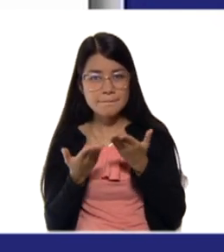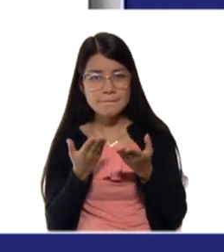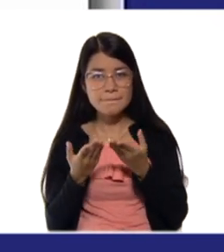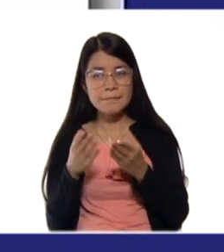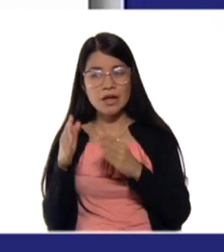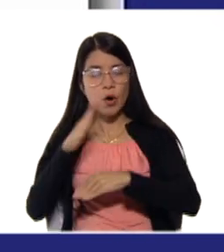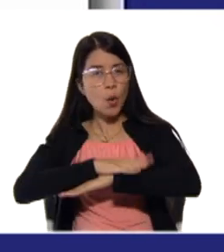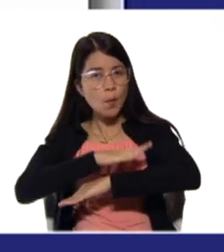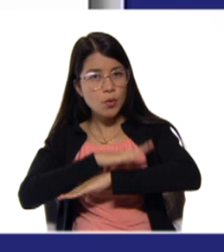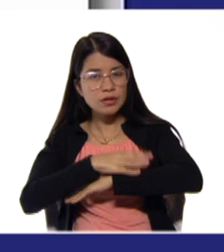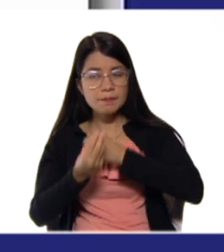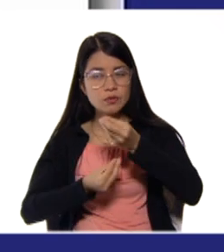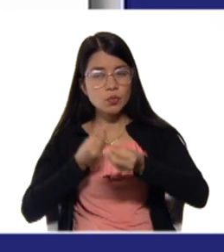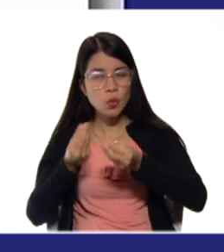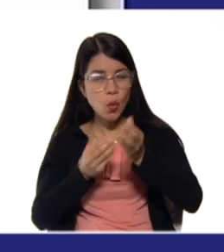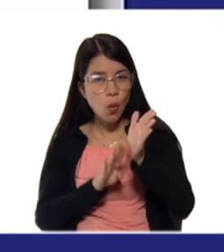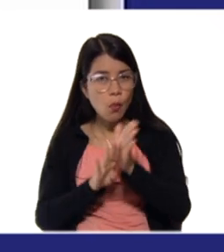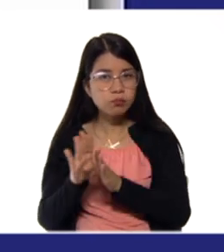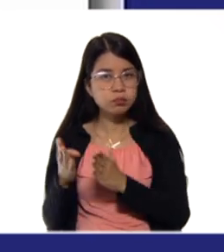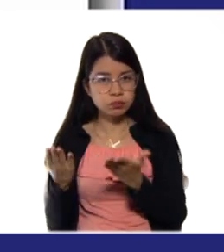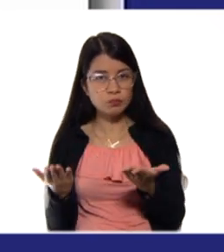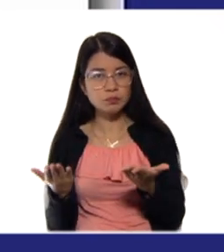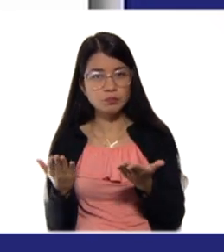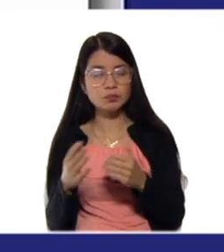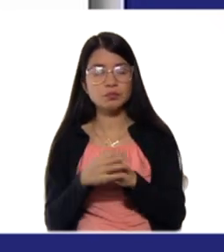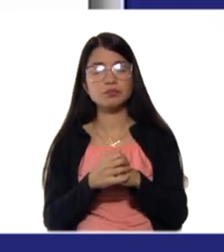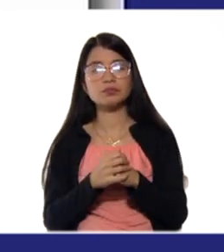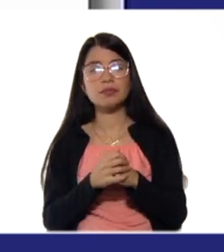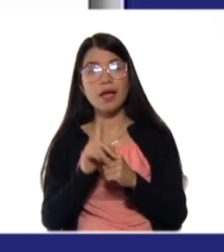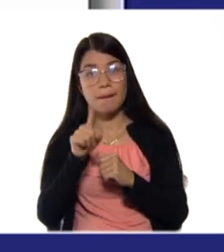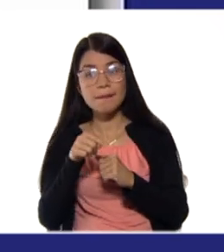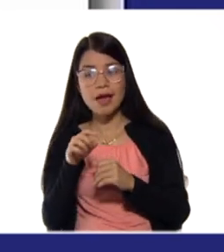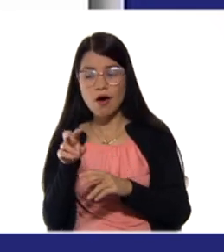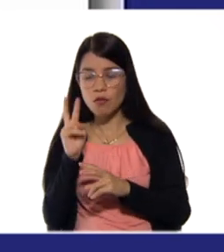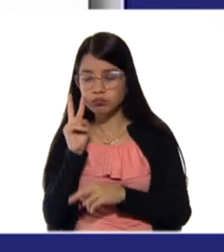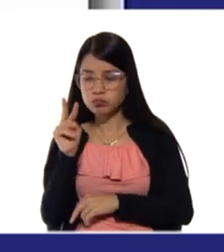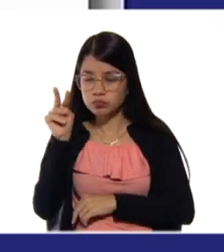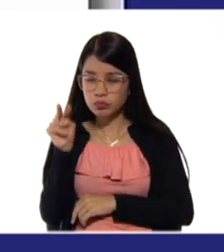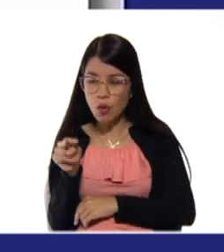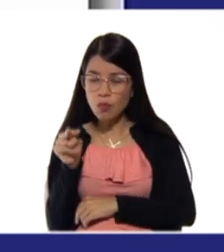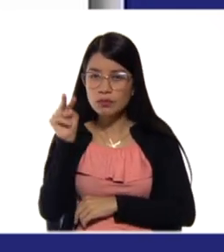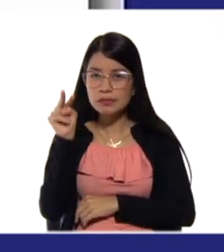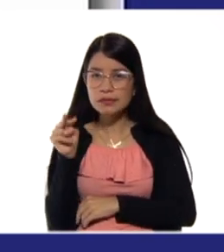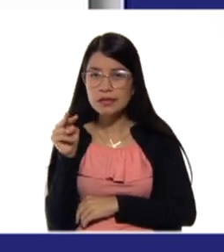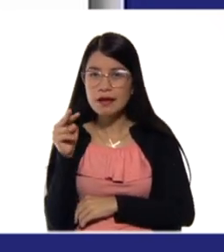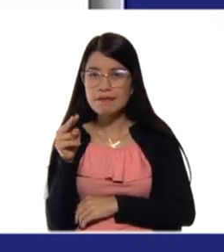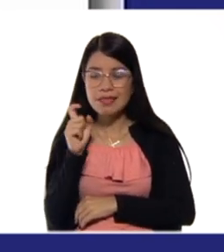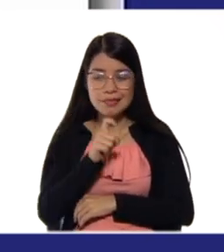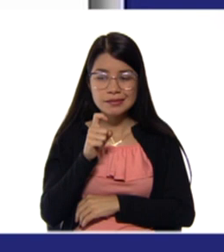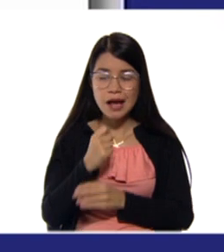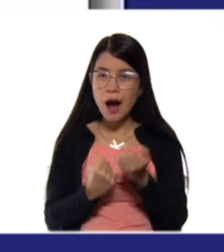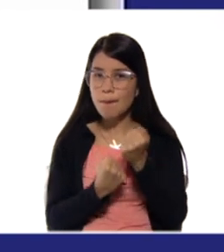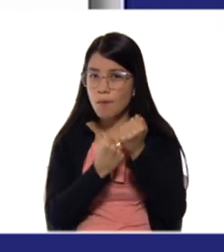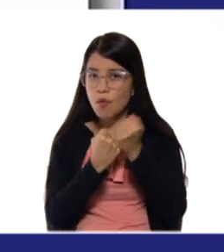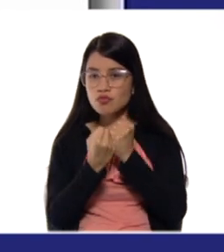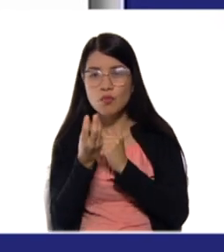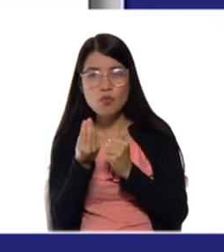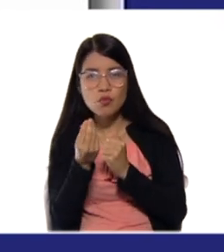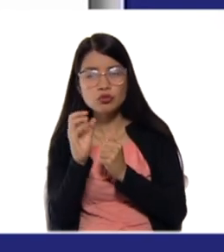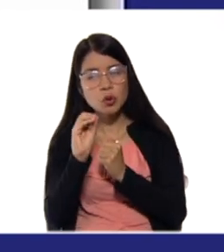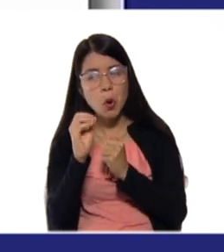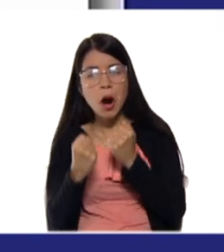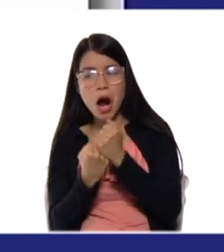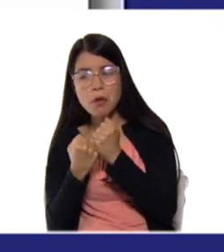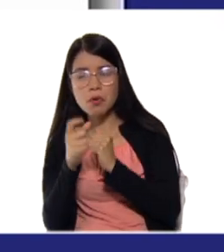de desarrollo de la actividad y observe si requiere de mayor o menor apoyo. Para finalizar,